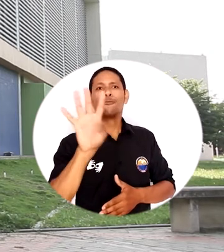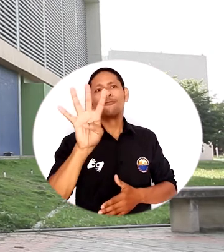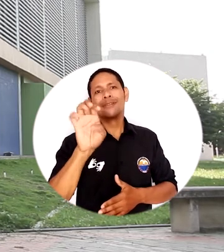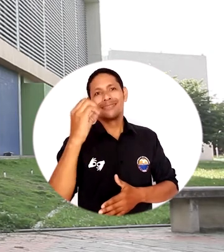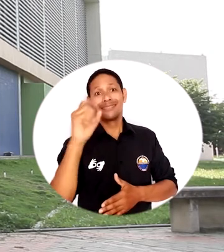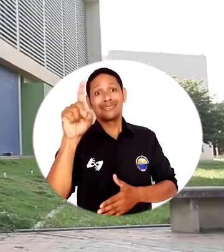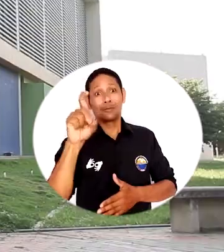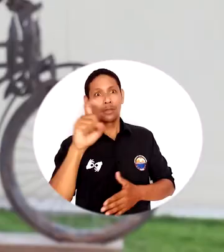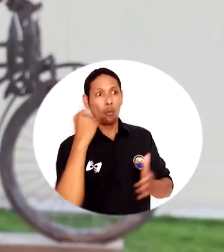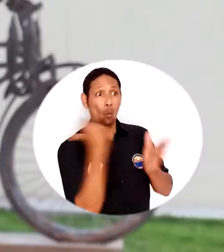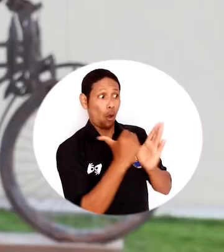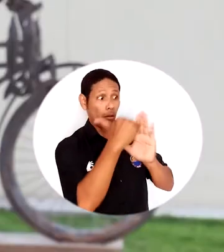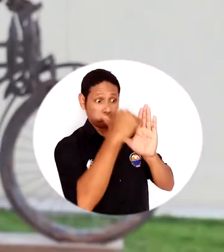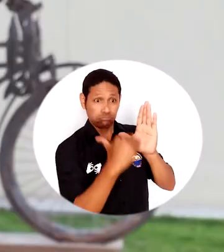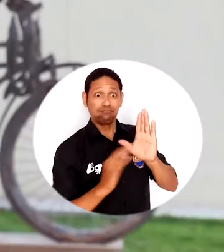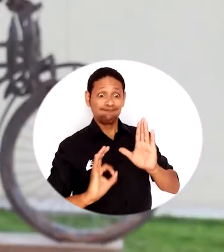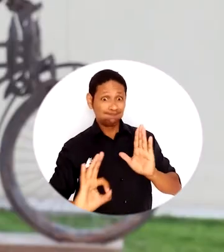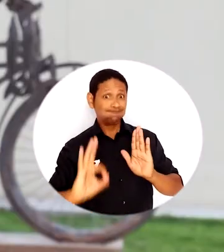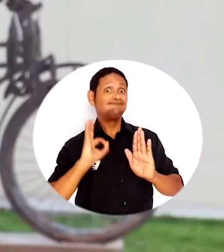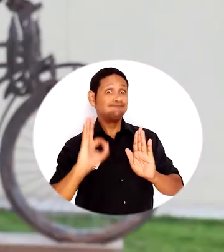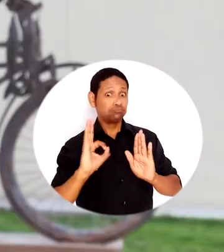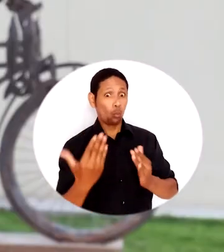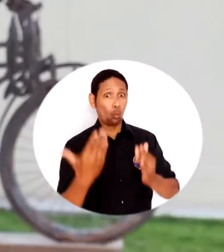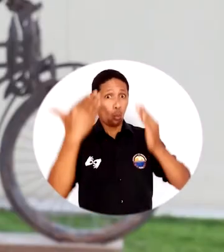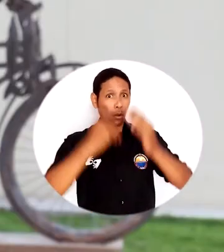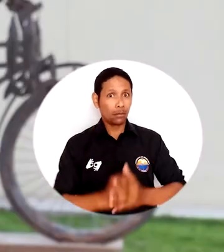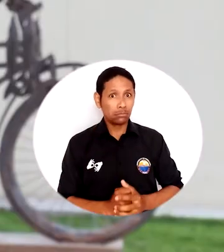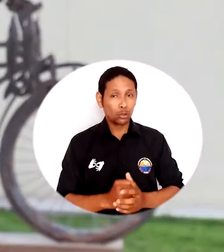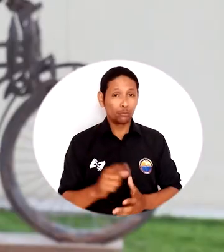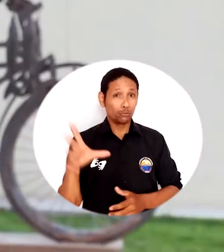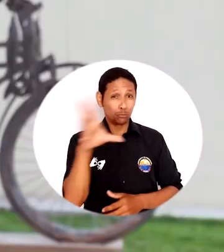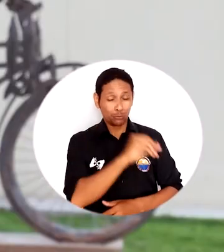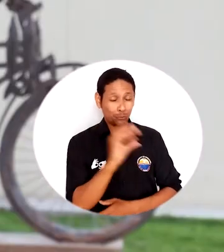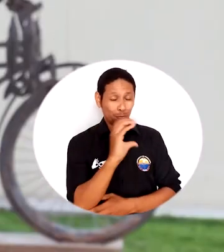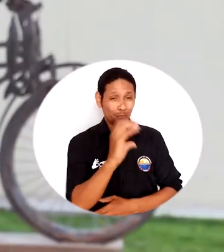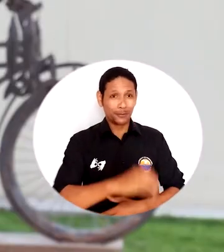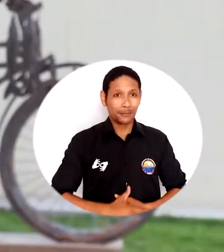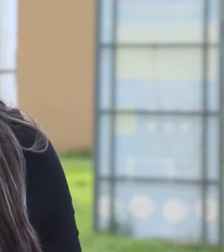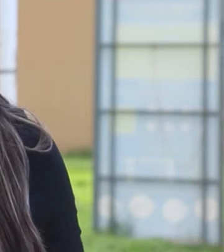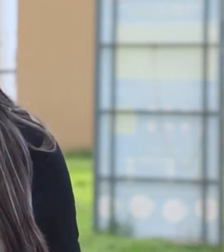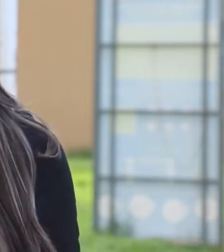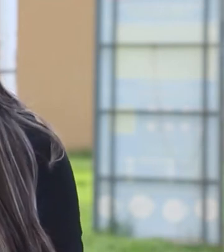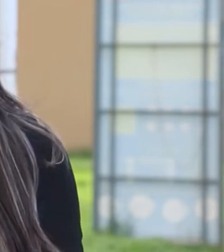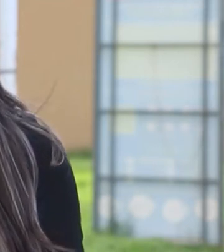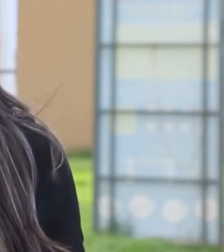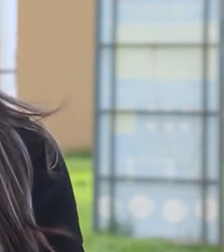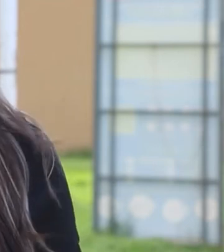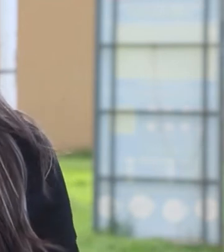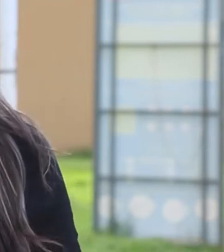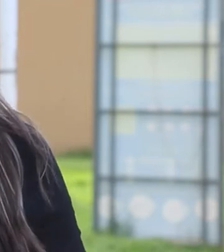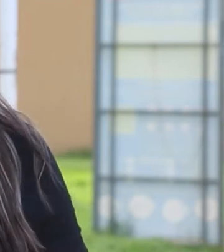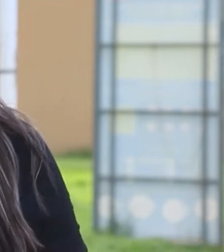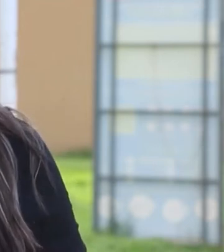5906, la cual garantiza estándares de calidad en centros de conciliación y arbitraje del país. La renovación del